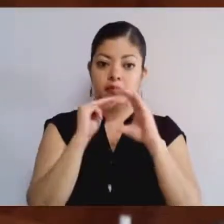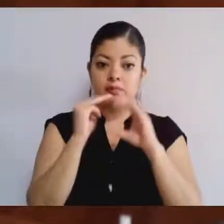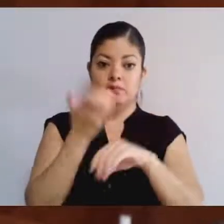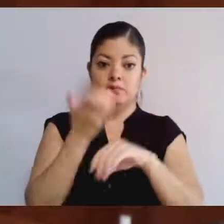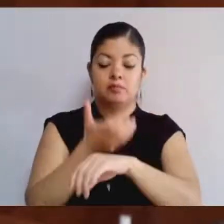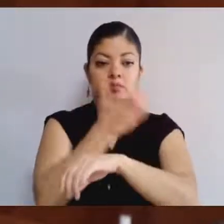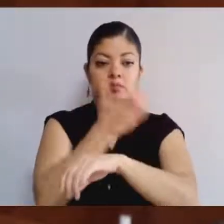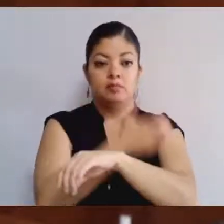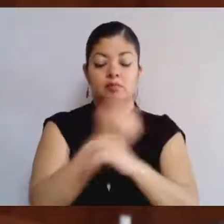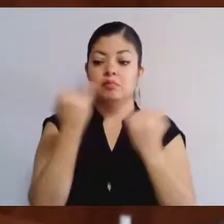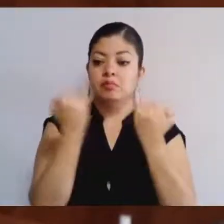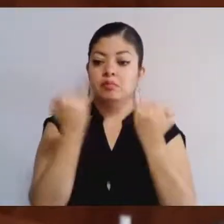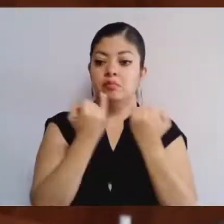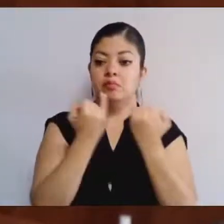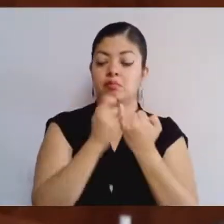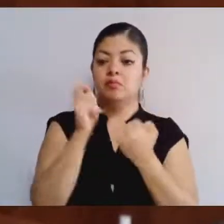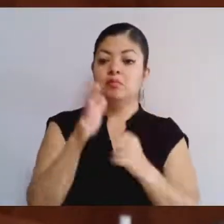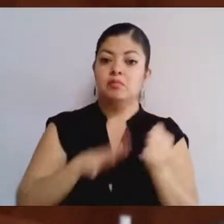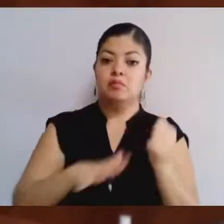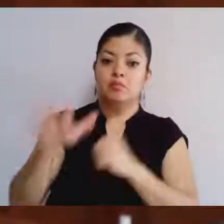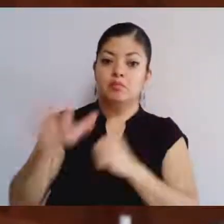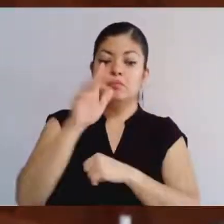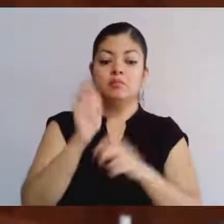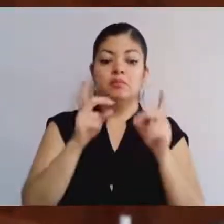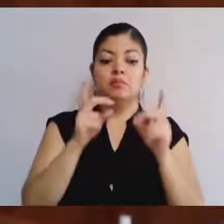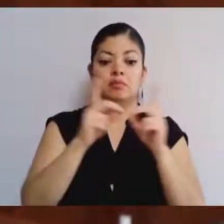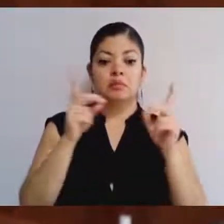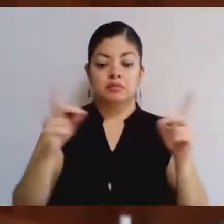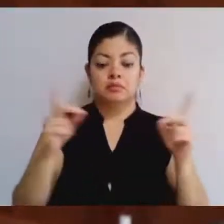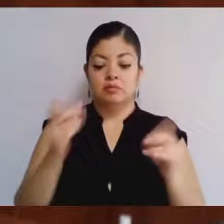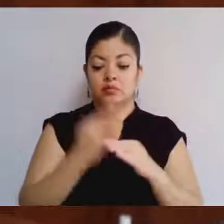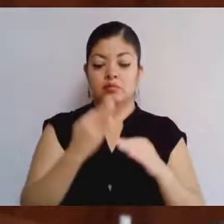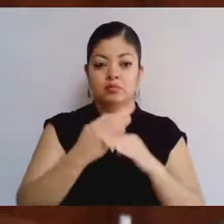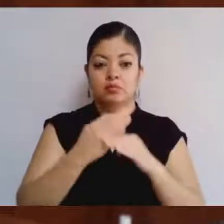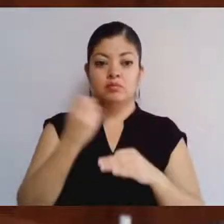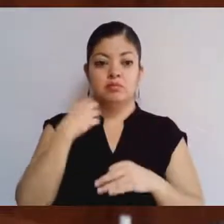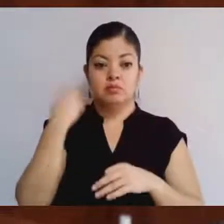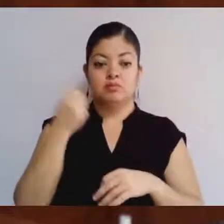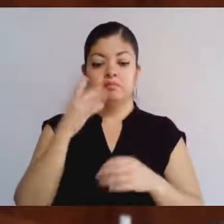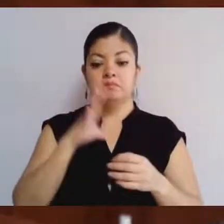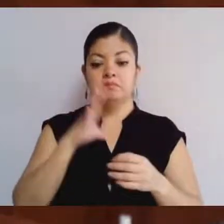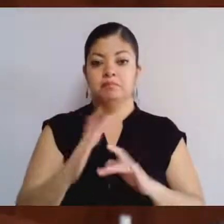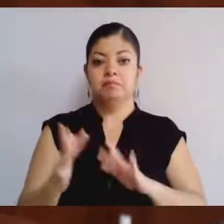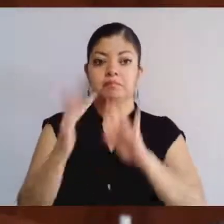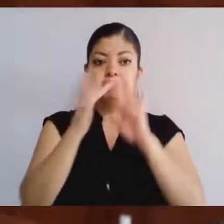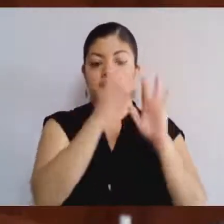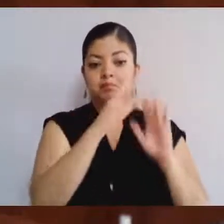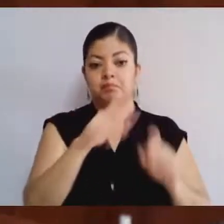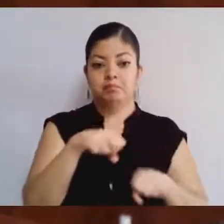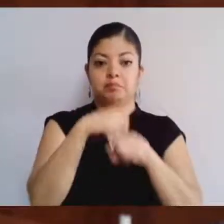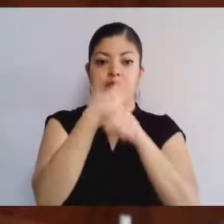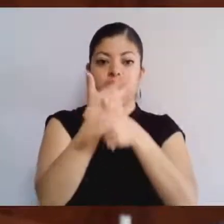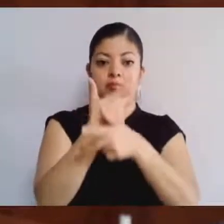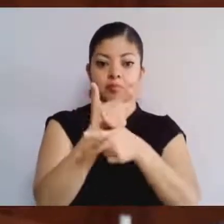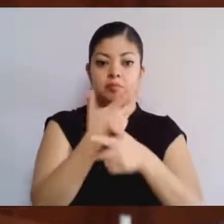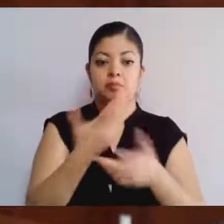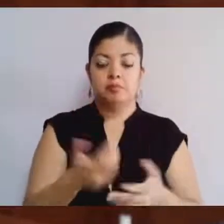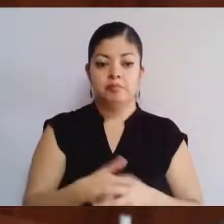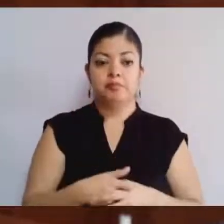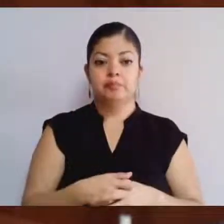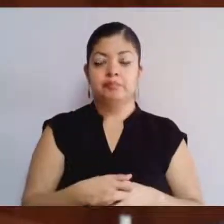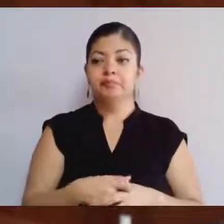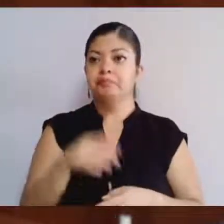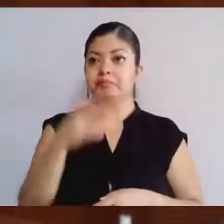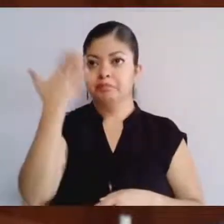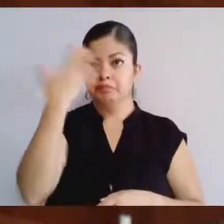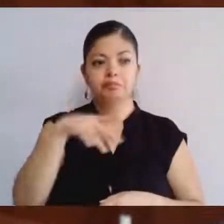acompañan, así como a la población que sigue el desarrollo de esta sesión a través de las redes sociales. Se dice